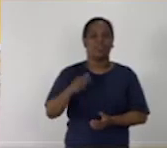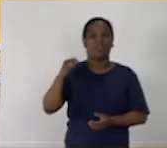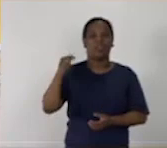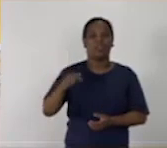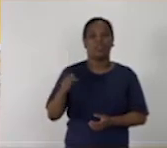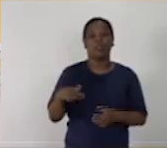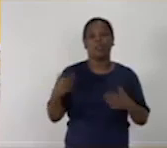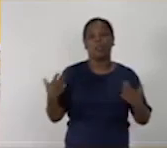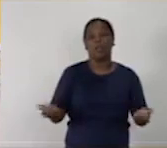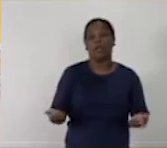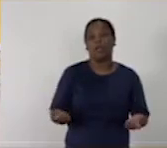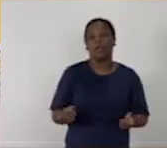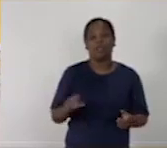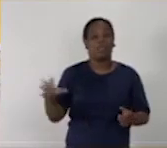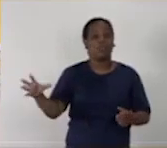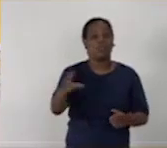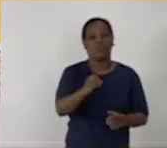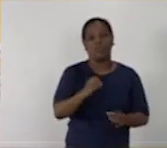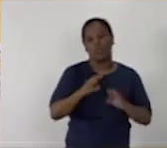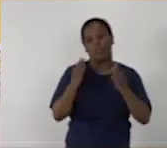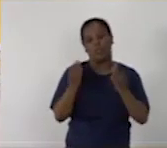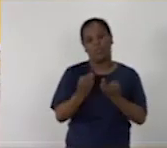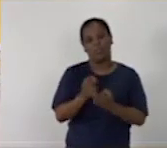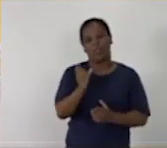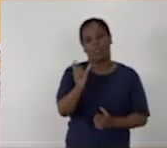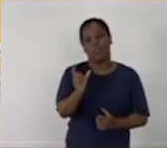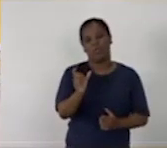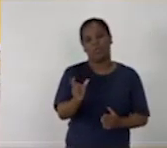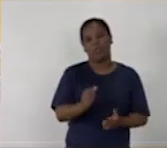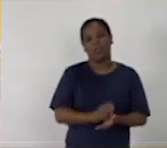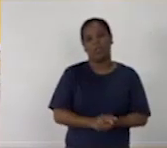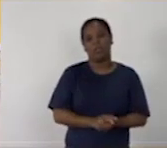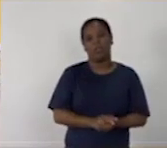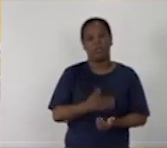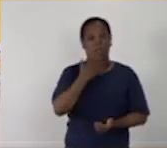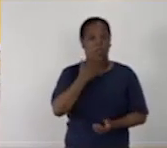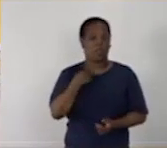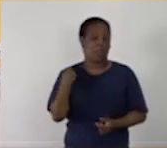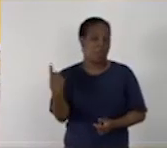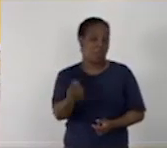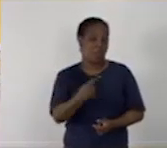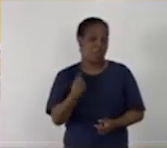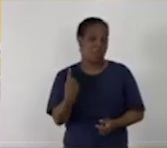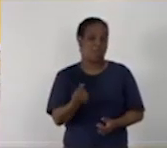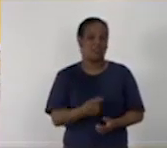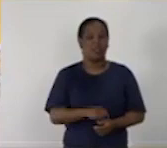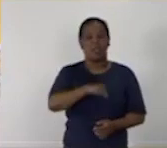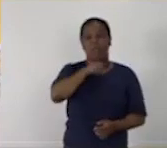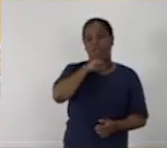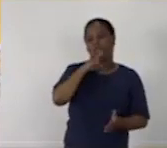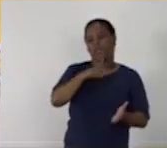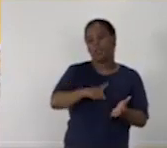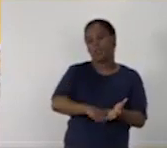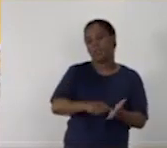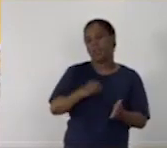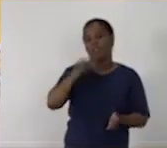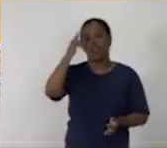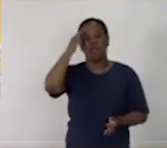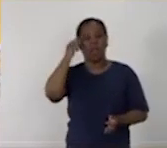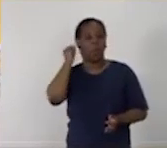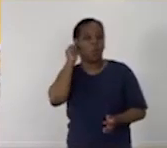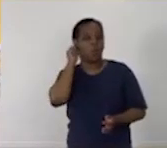Esto ocurre en todas las familias de palabras, vaya, es como en las nuestras, que hay madres,